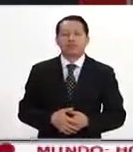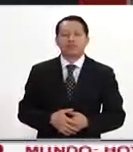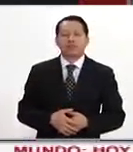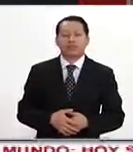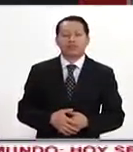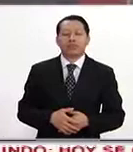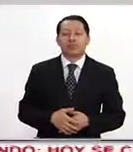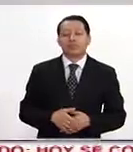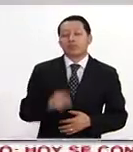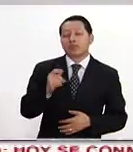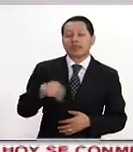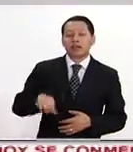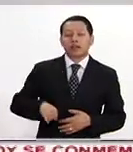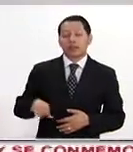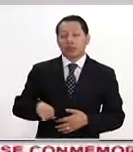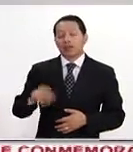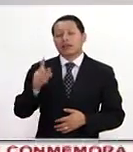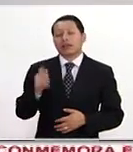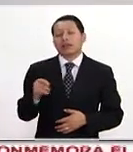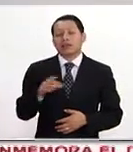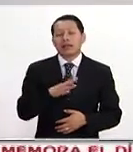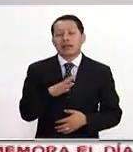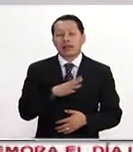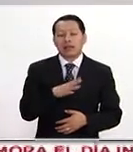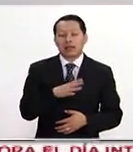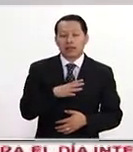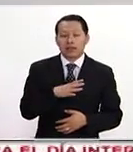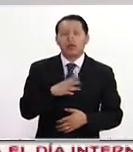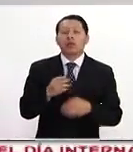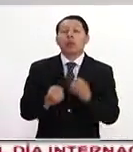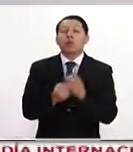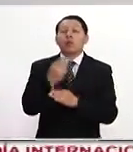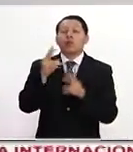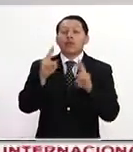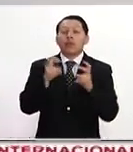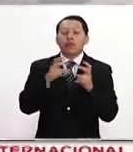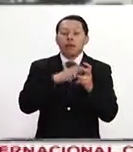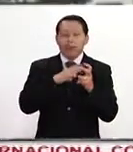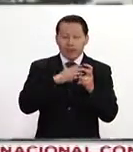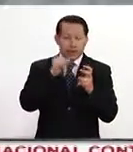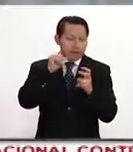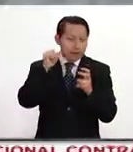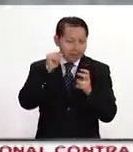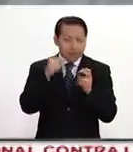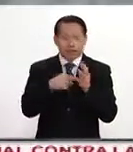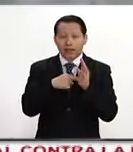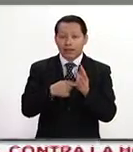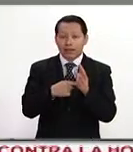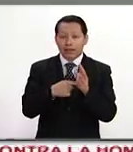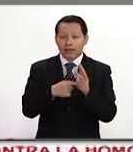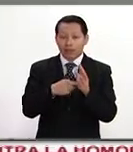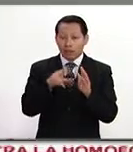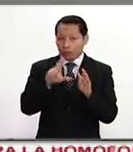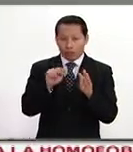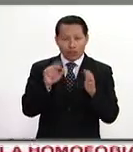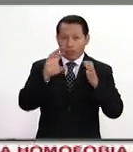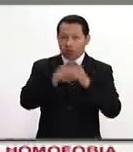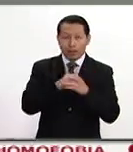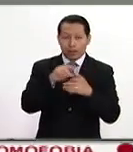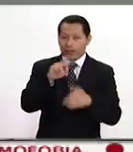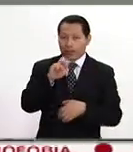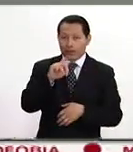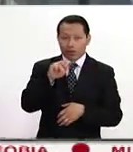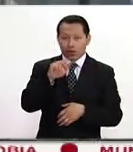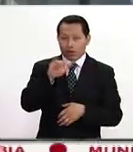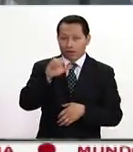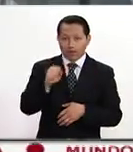Bueno, lo interesante de este asunto es que este nuevo caso, en las revelaciones de ayer, no tienen nada que ver con Petrobras, tienen que ver con una